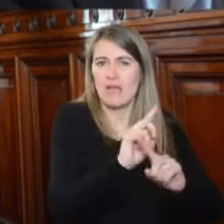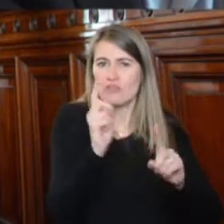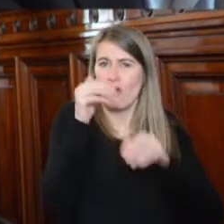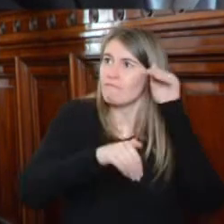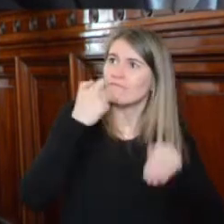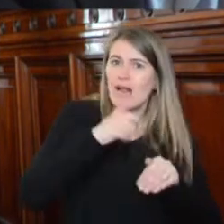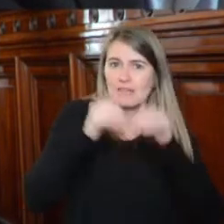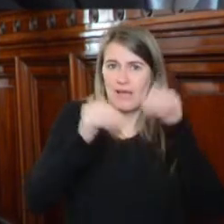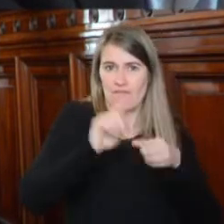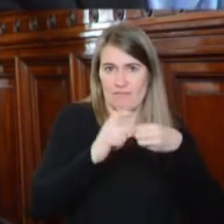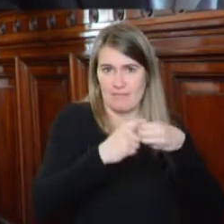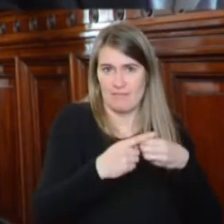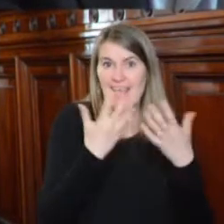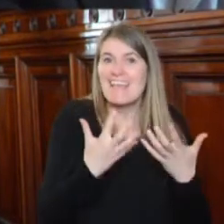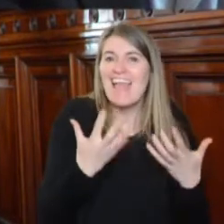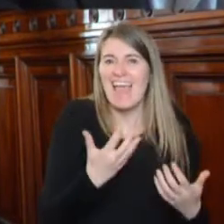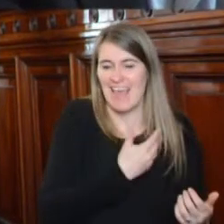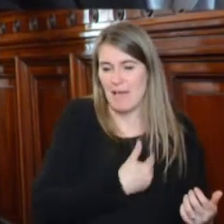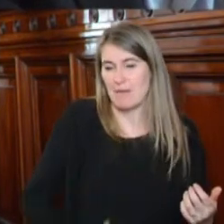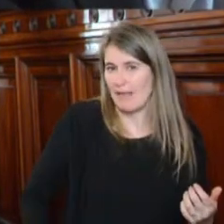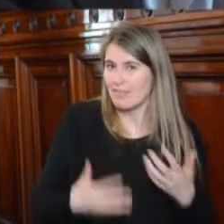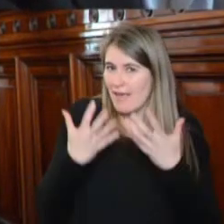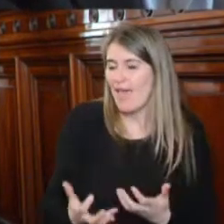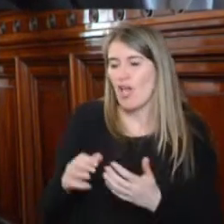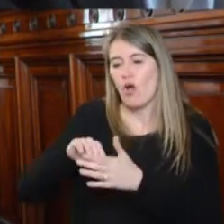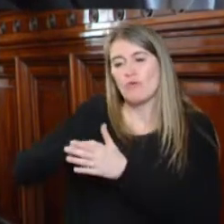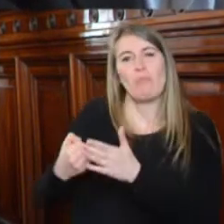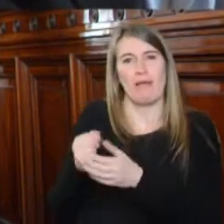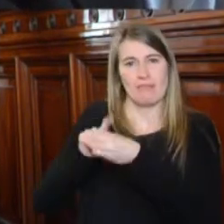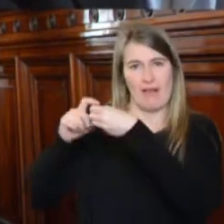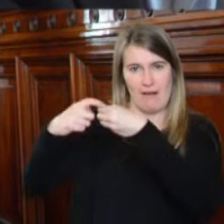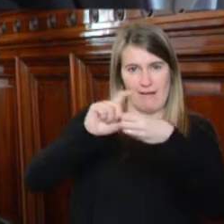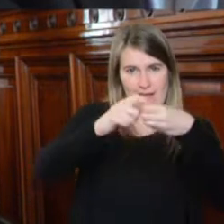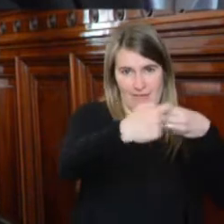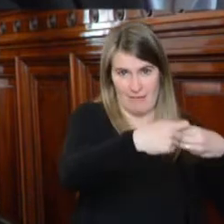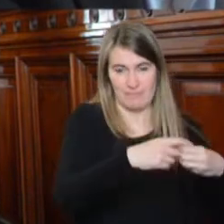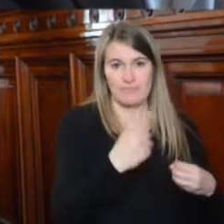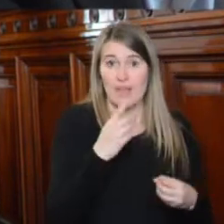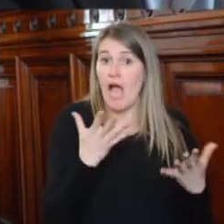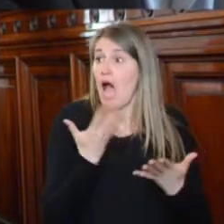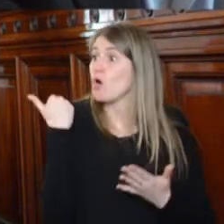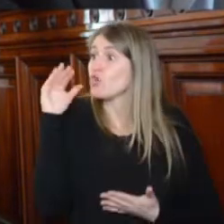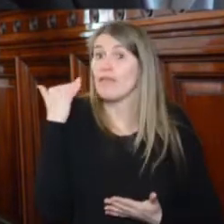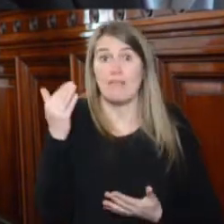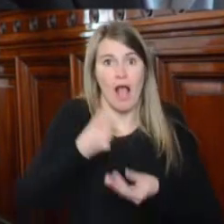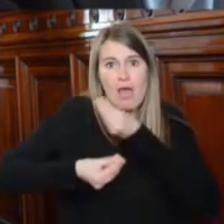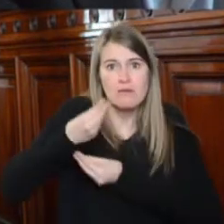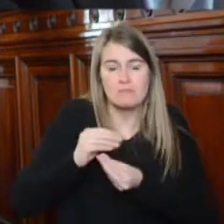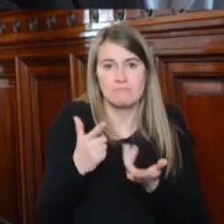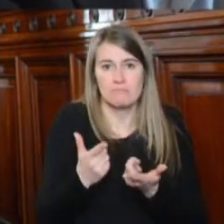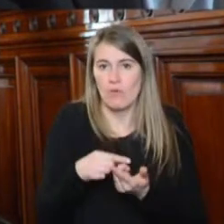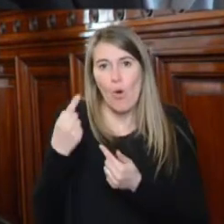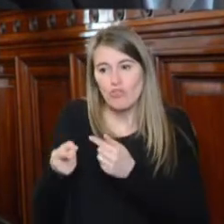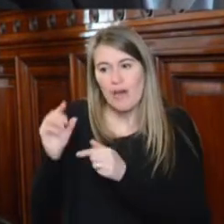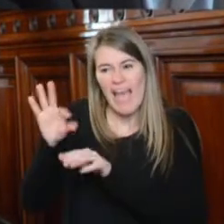encuentre en acefalía. Para ello suspende o anula sin fundamentos los procesos de renovación de autoridades, desplazando las autoridades electas